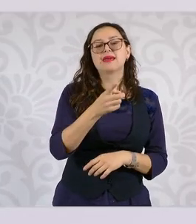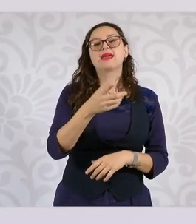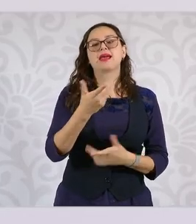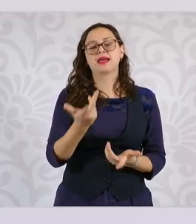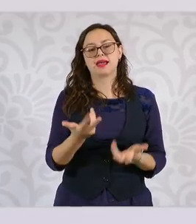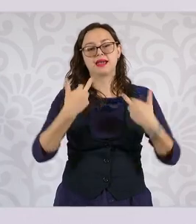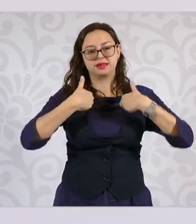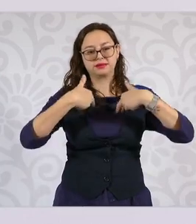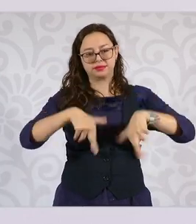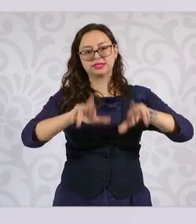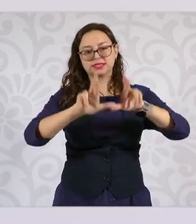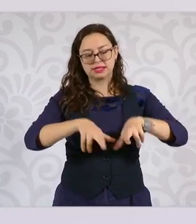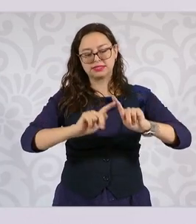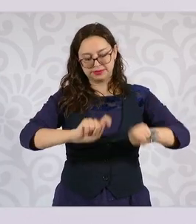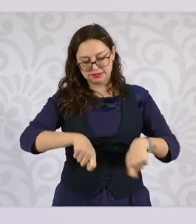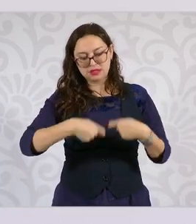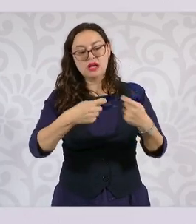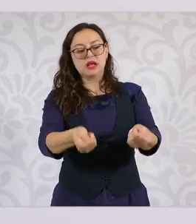Vi estas